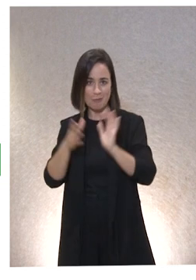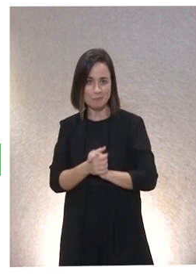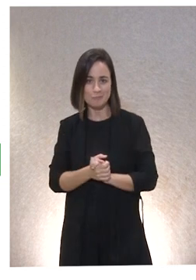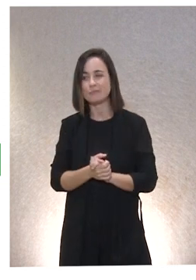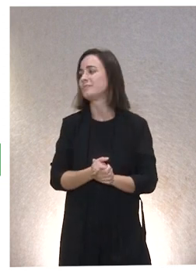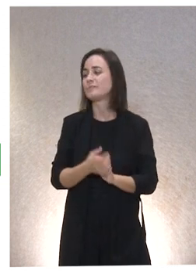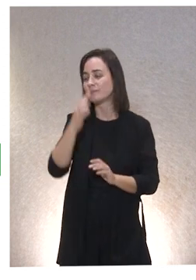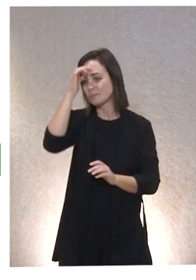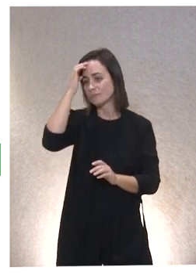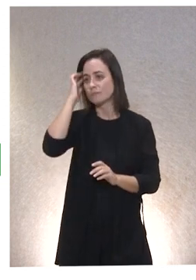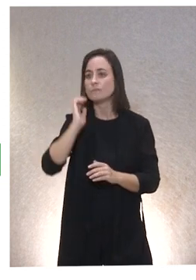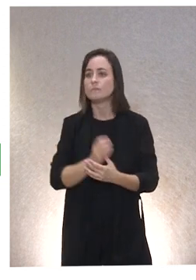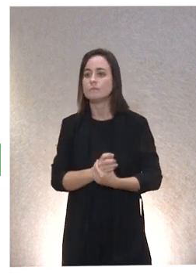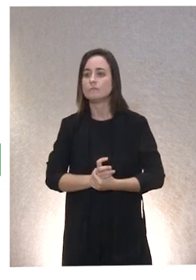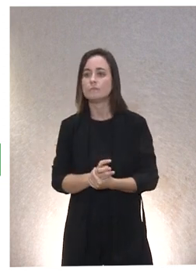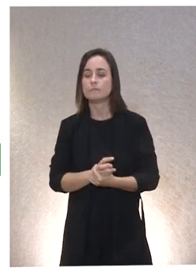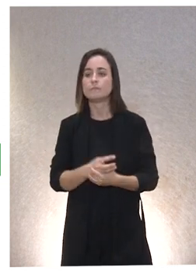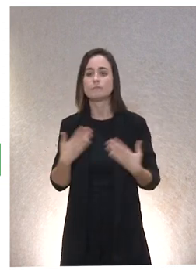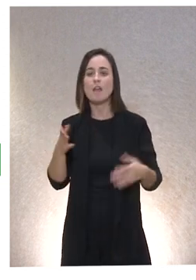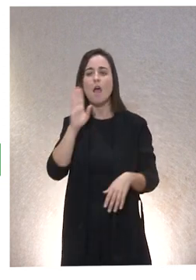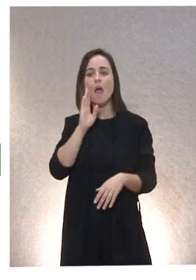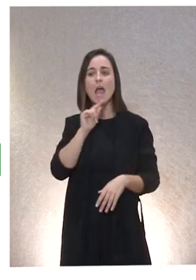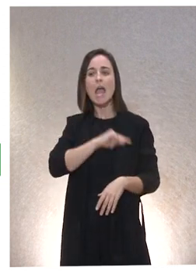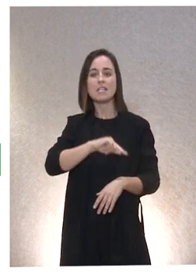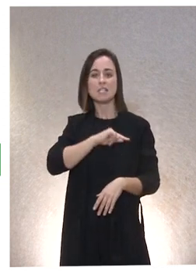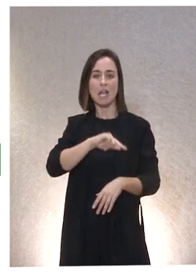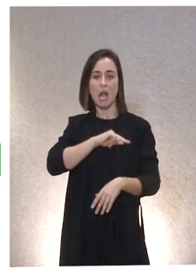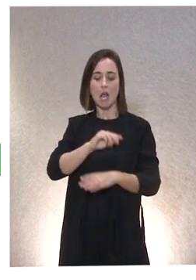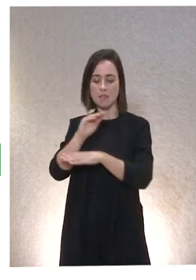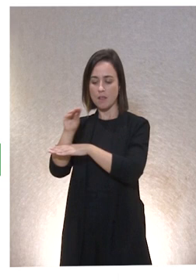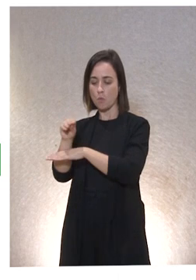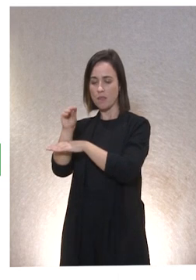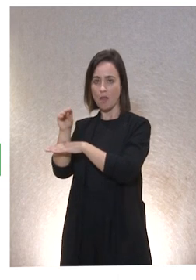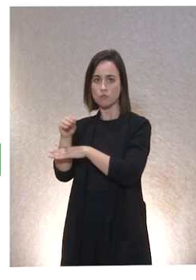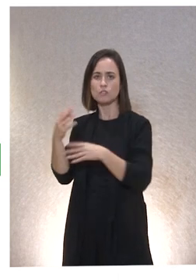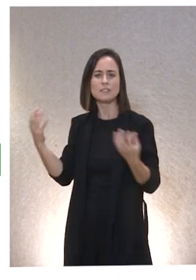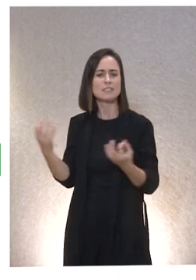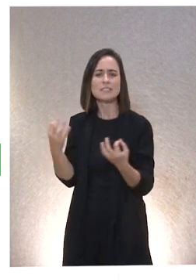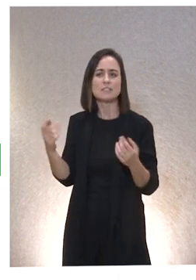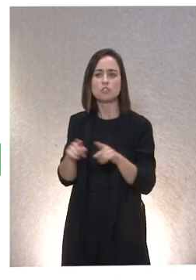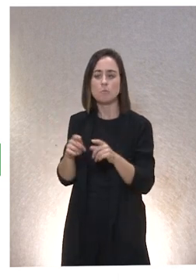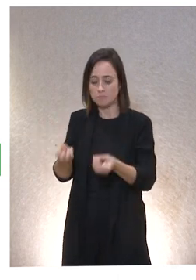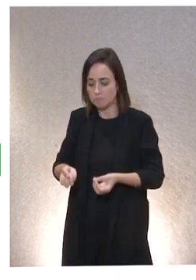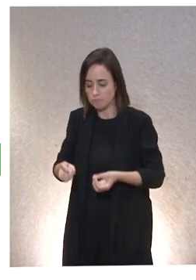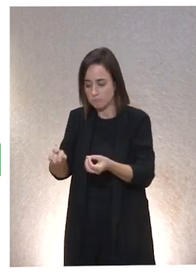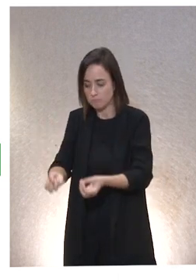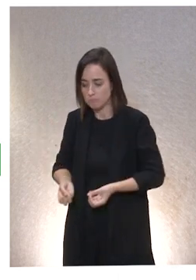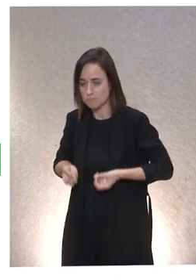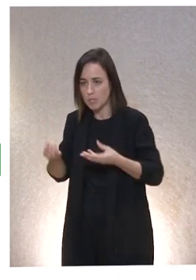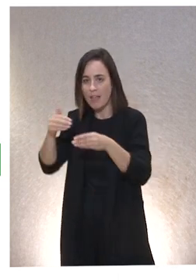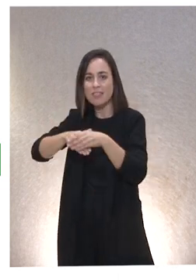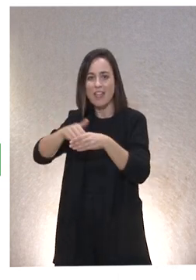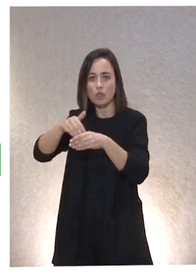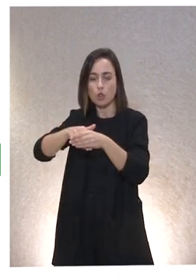Bueno, entonces, ética de los cuidados. Los cuidados son una expresión de la ética de la interdependencia